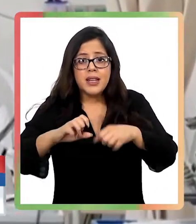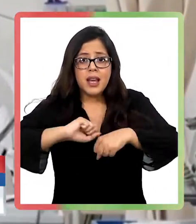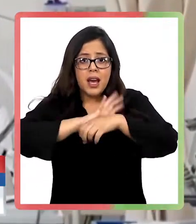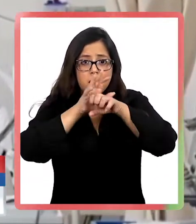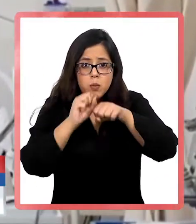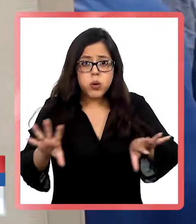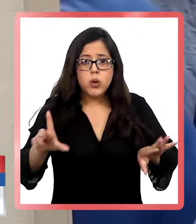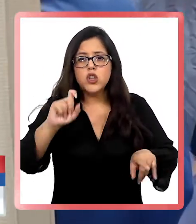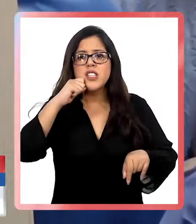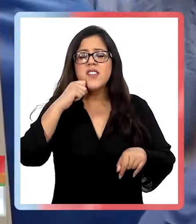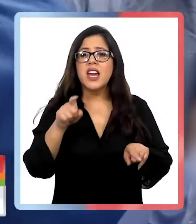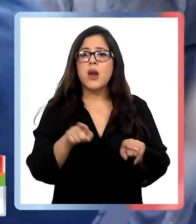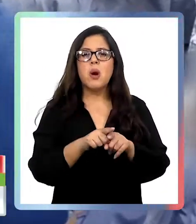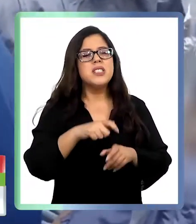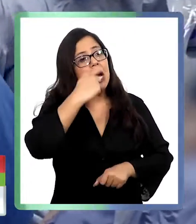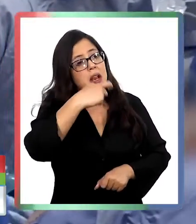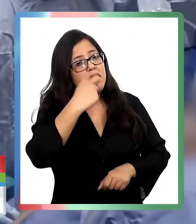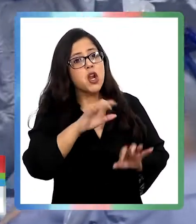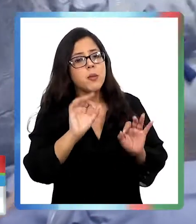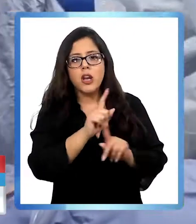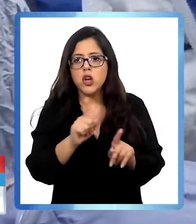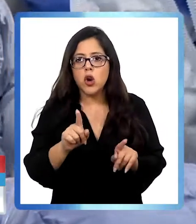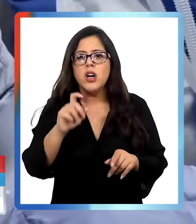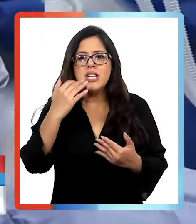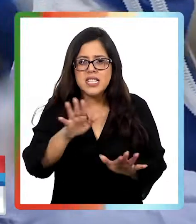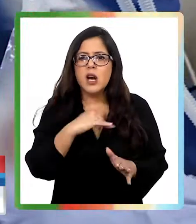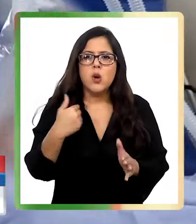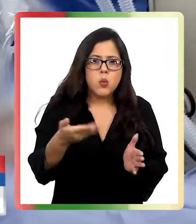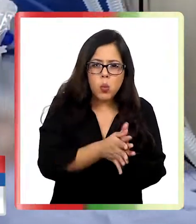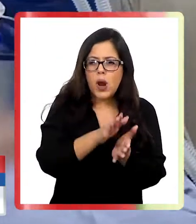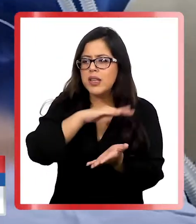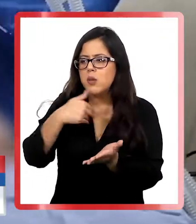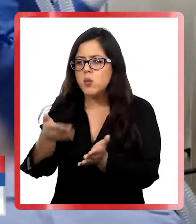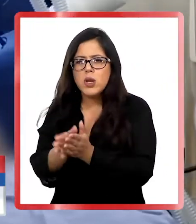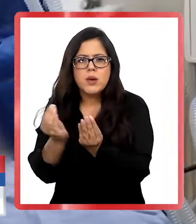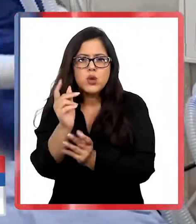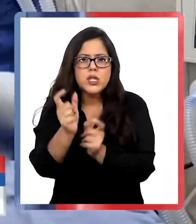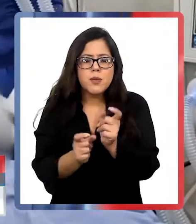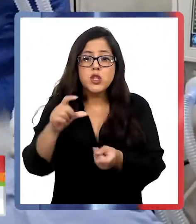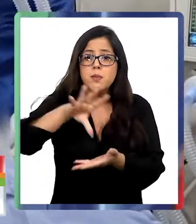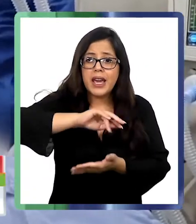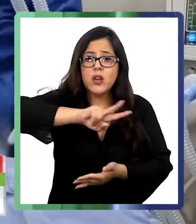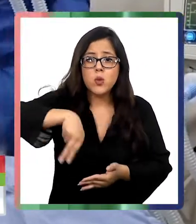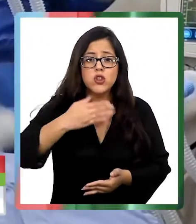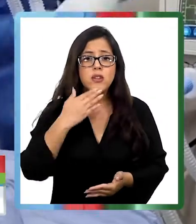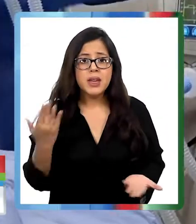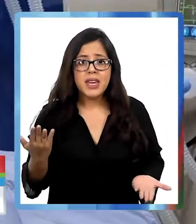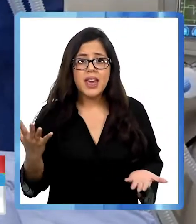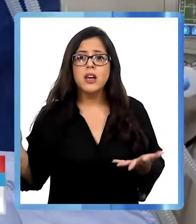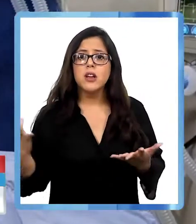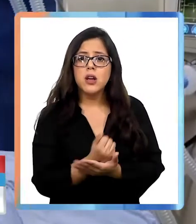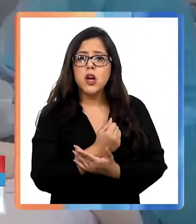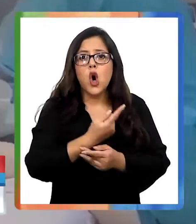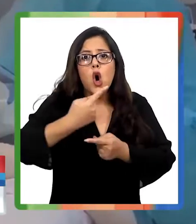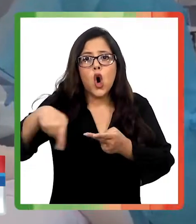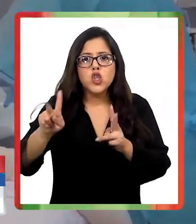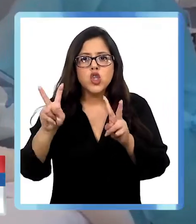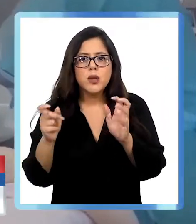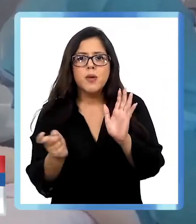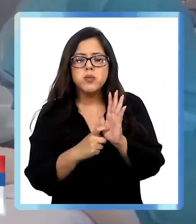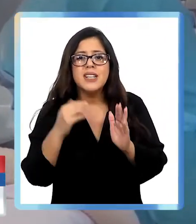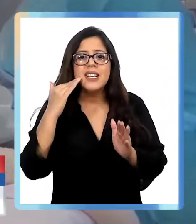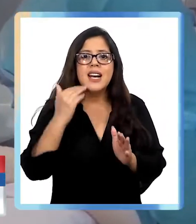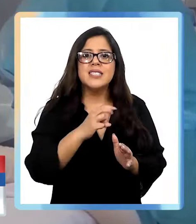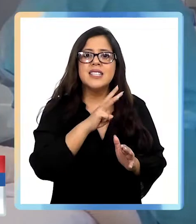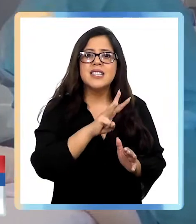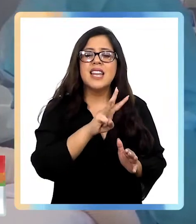Este COVID-19 no es una simple gripe, sigue matando a muchísimas personas y nuestro país además ha alcanzado otro récord,